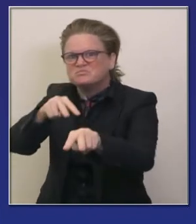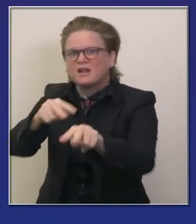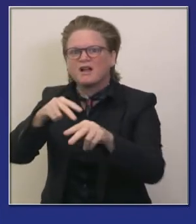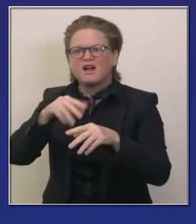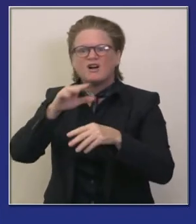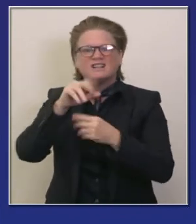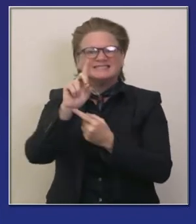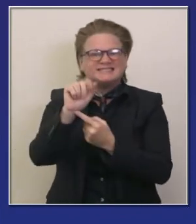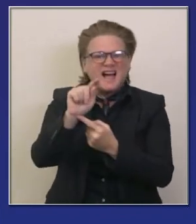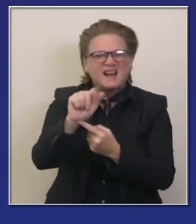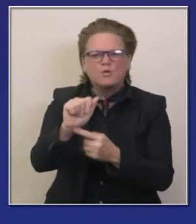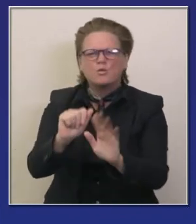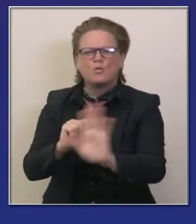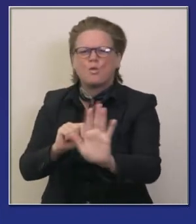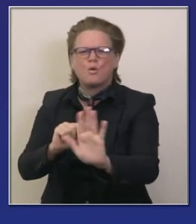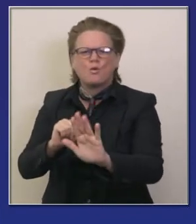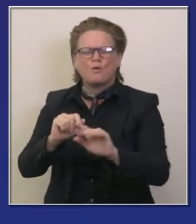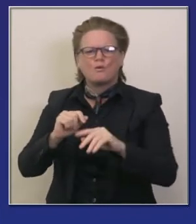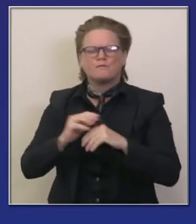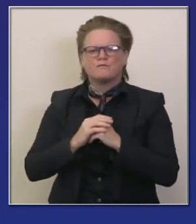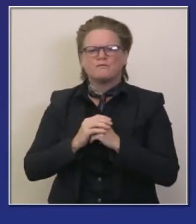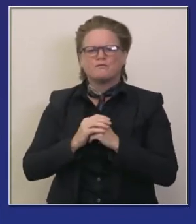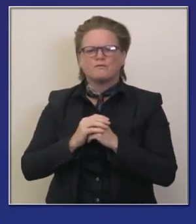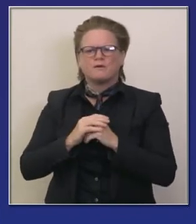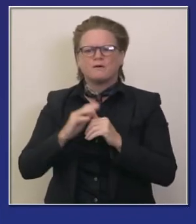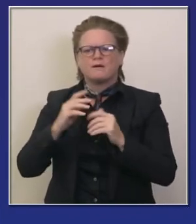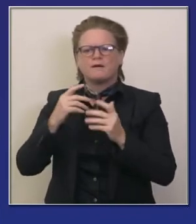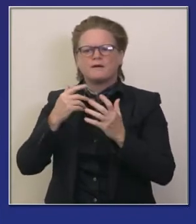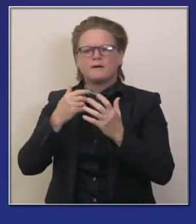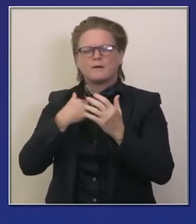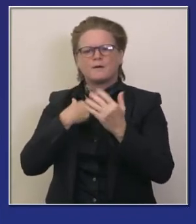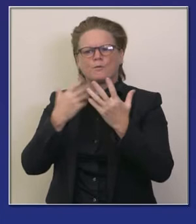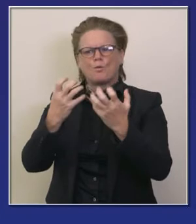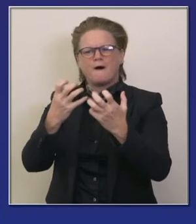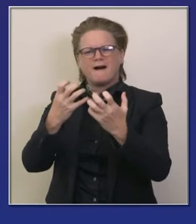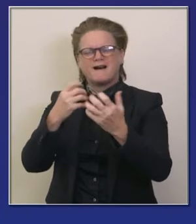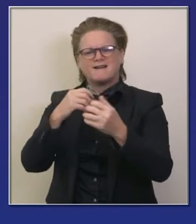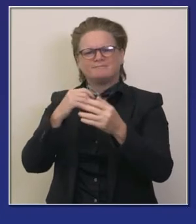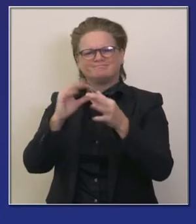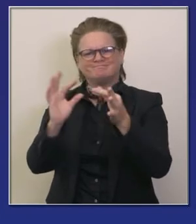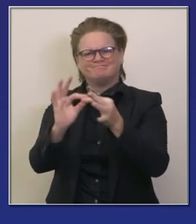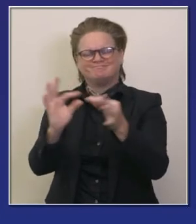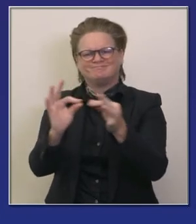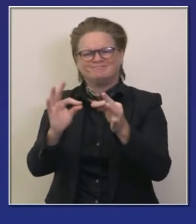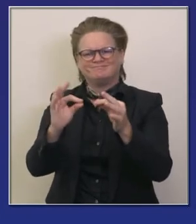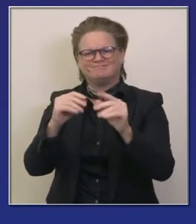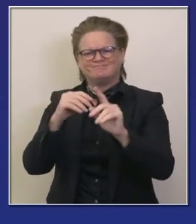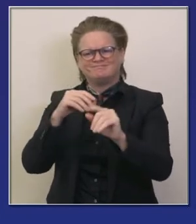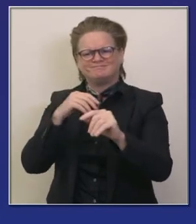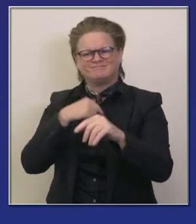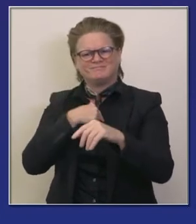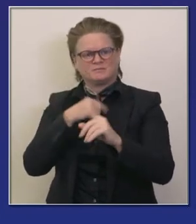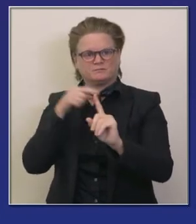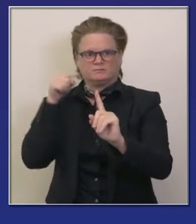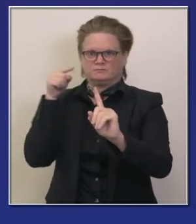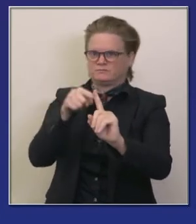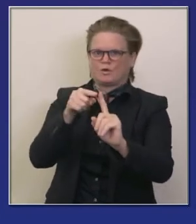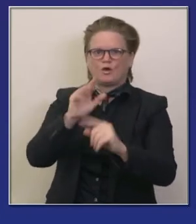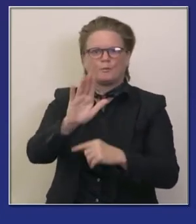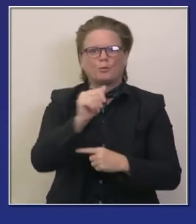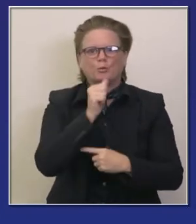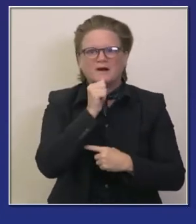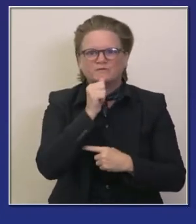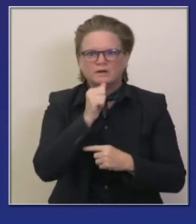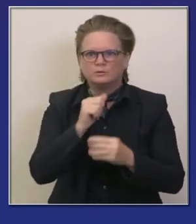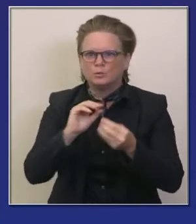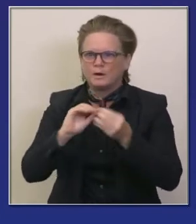notify estos son principios fundamentales y la razón por las cuales lo recalco es porque es importante tenemos una valoramos la